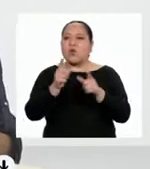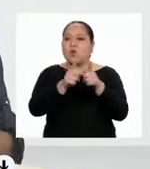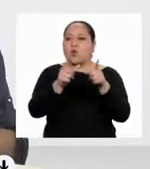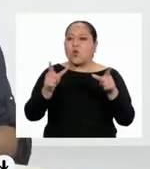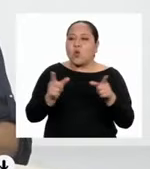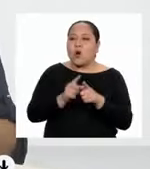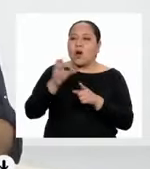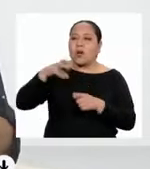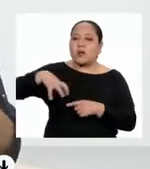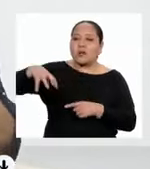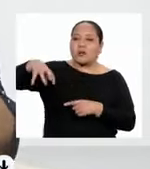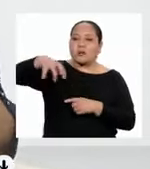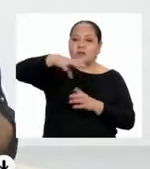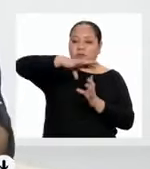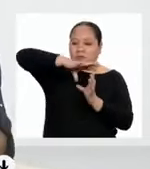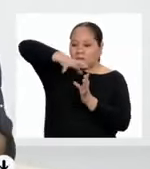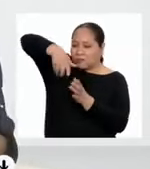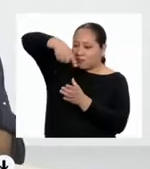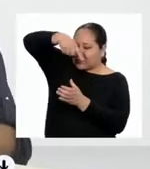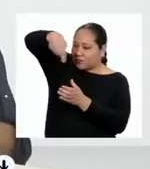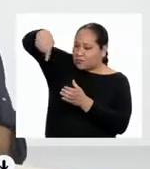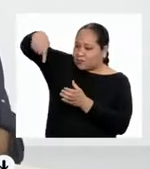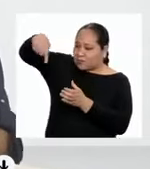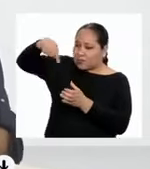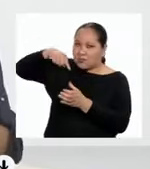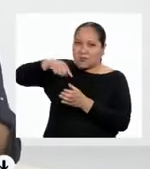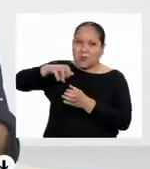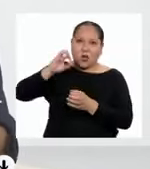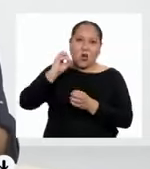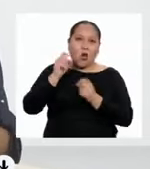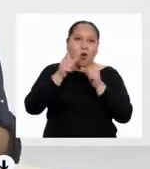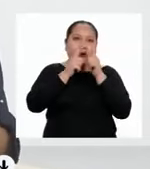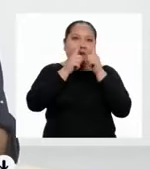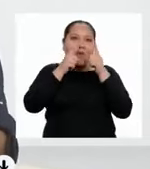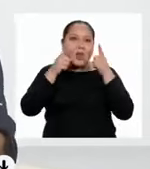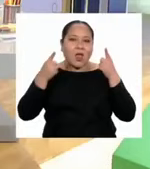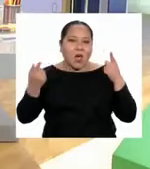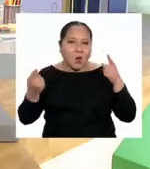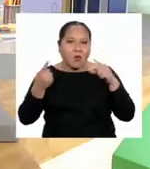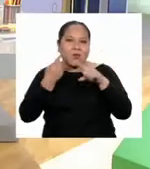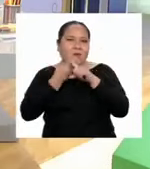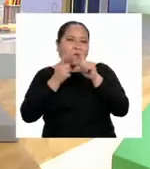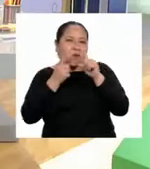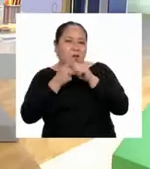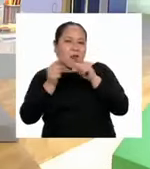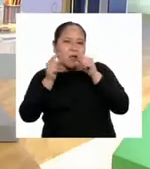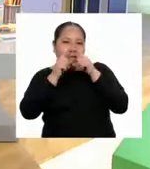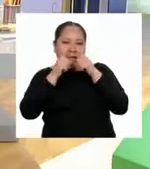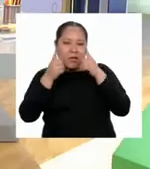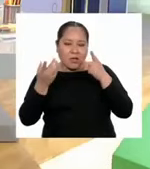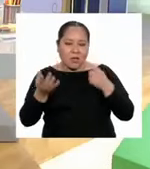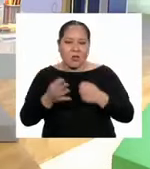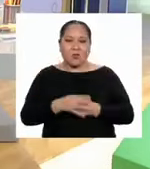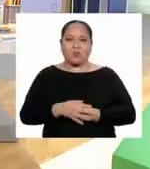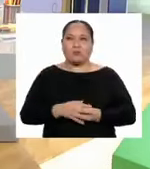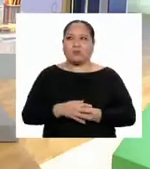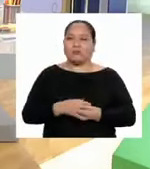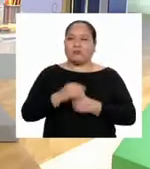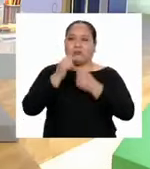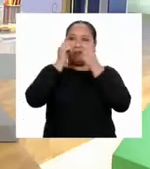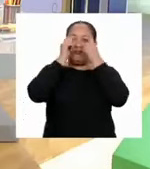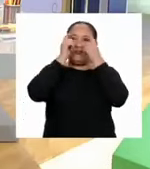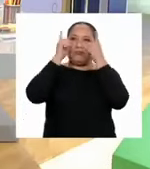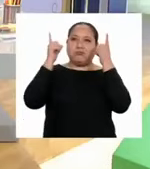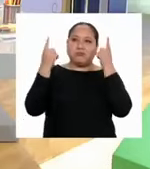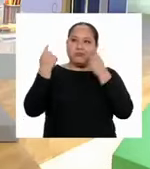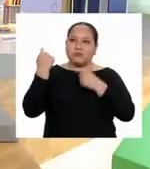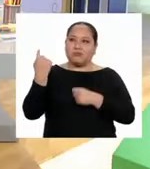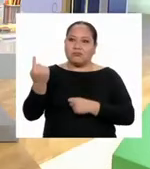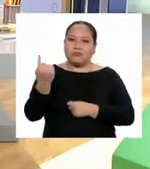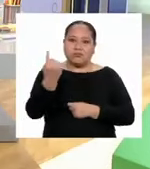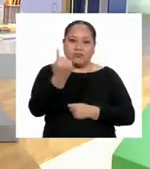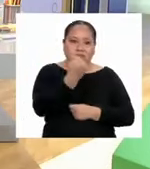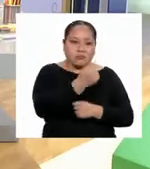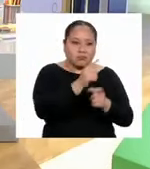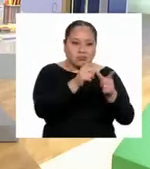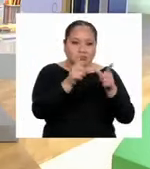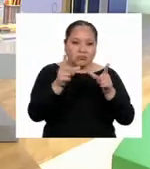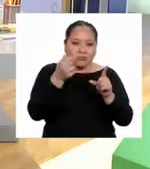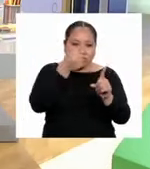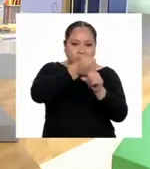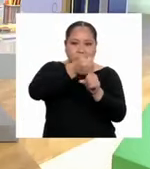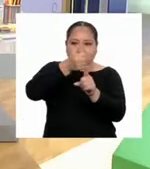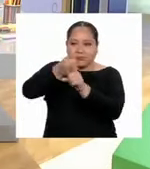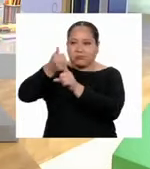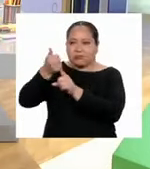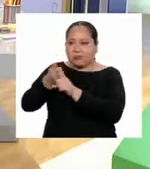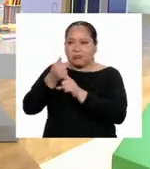mundo, así como lenguas o variedades de estas. ¡Impresionante! Cada lugar tiene su propia cultura.